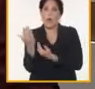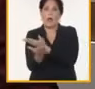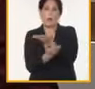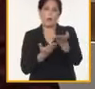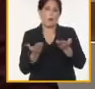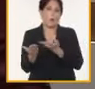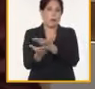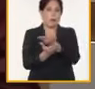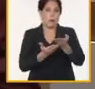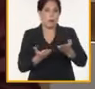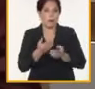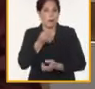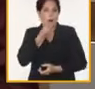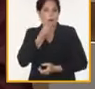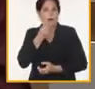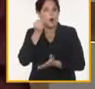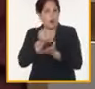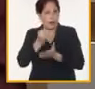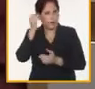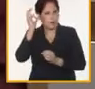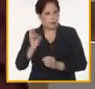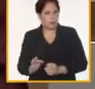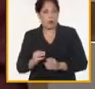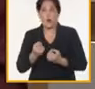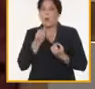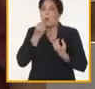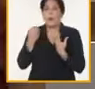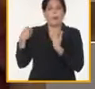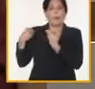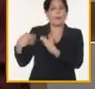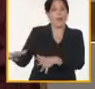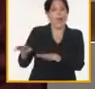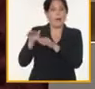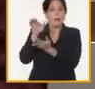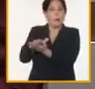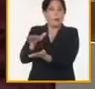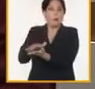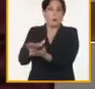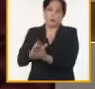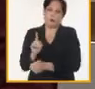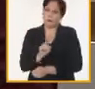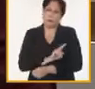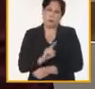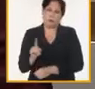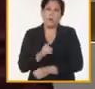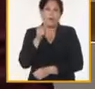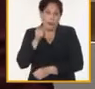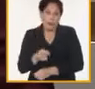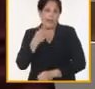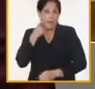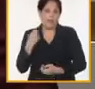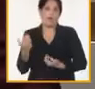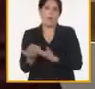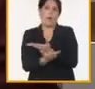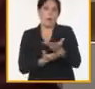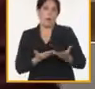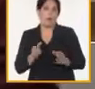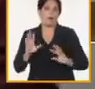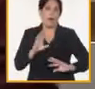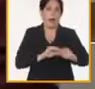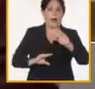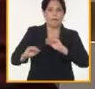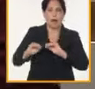método que nos permita concretar eso y que no lo dejemos en un llamado solamente sino que veamos que tenemos que resolver